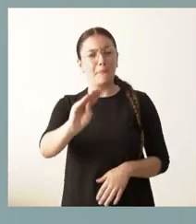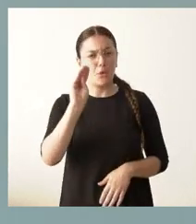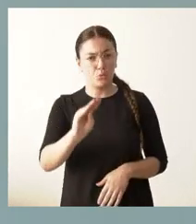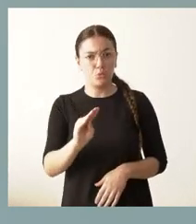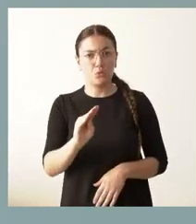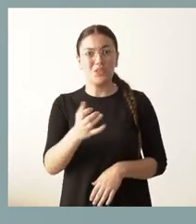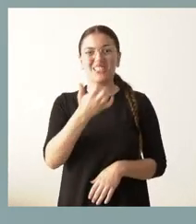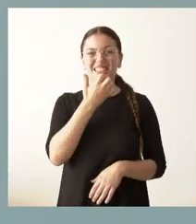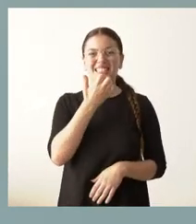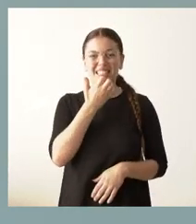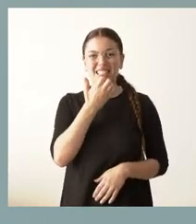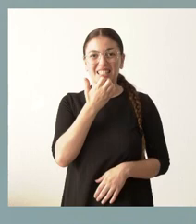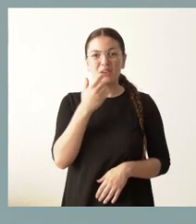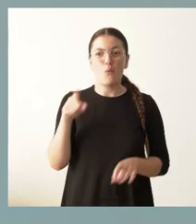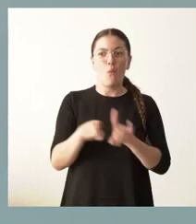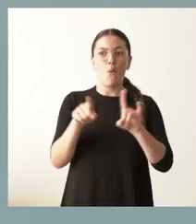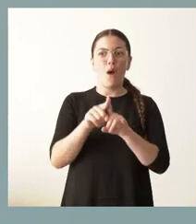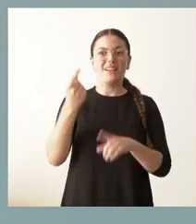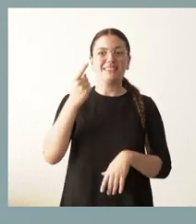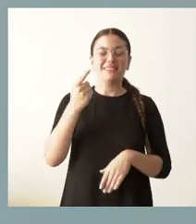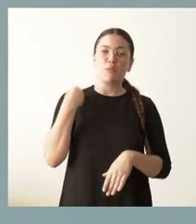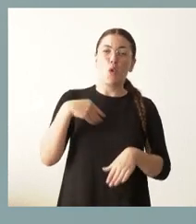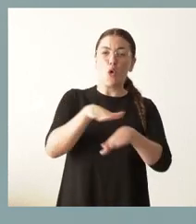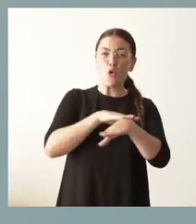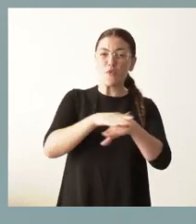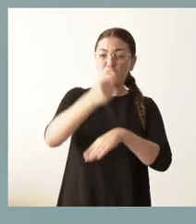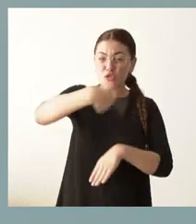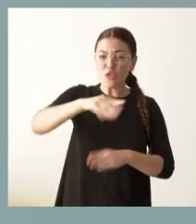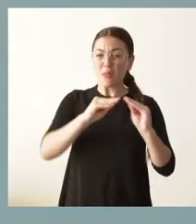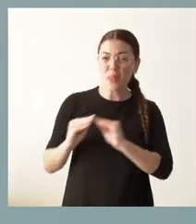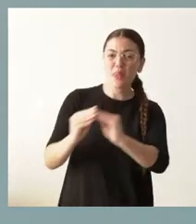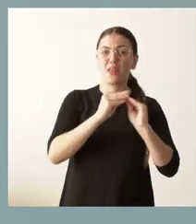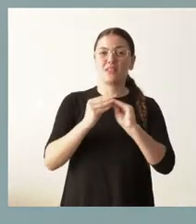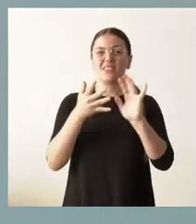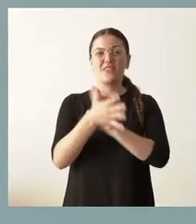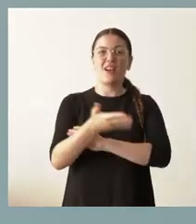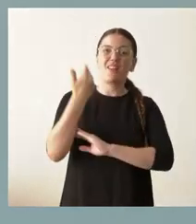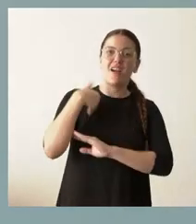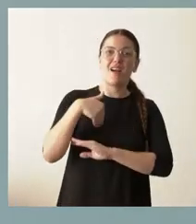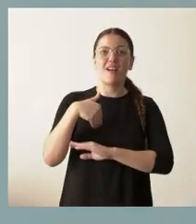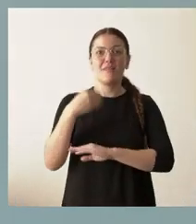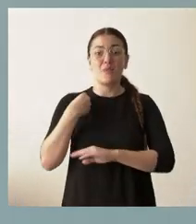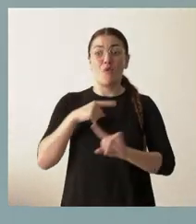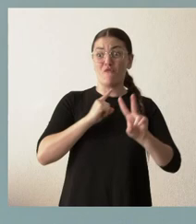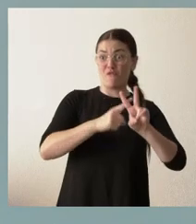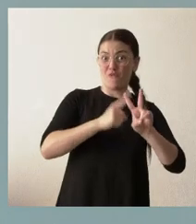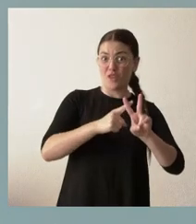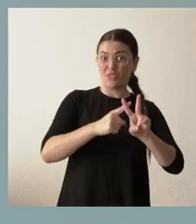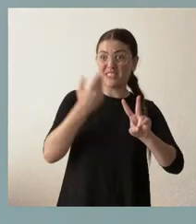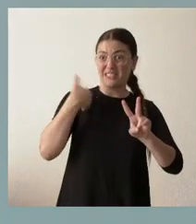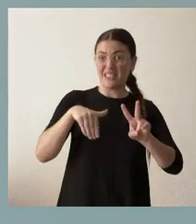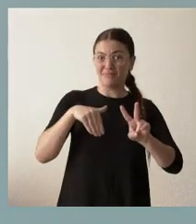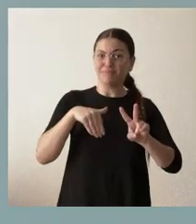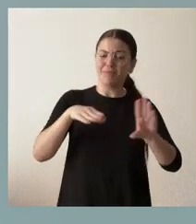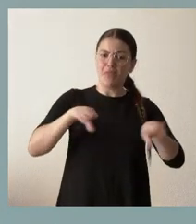una uniformidad dentro del Gobierno, si han convencido digamos a la parte que dirige Vox, de que esto es algo